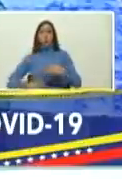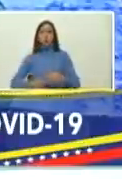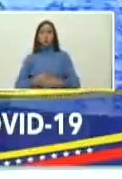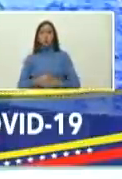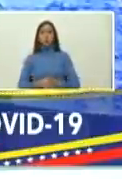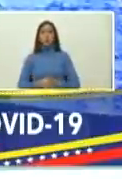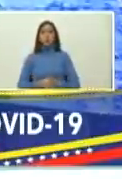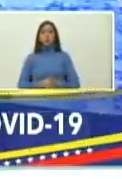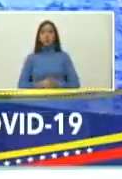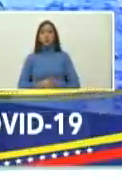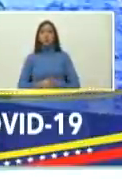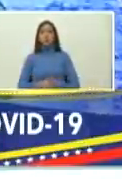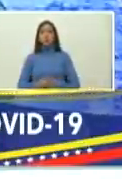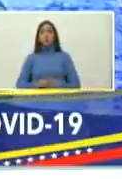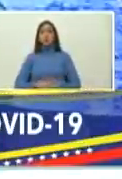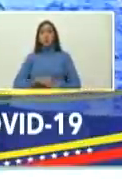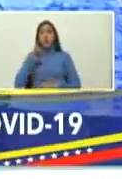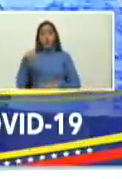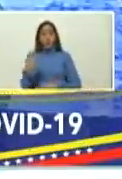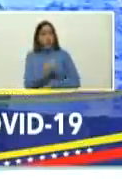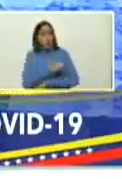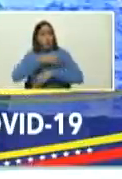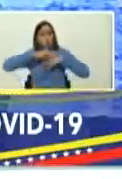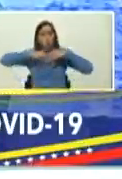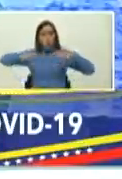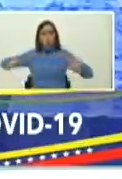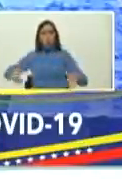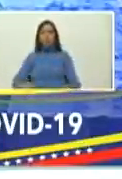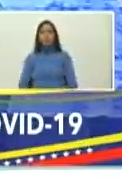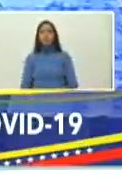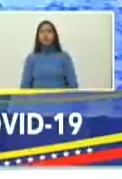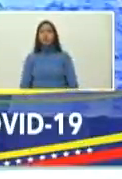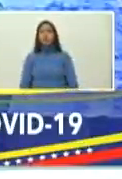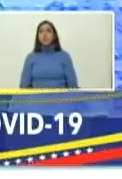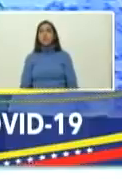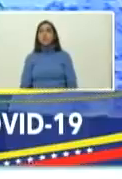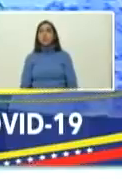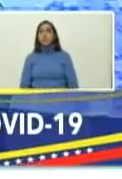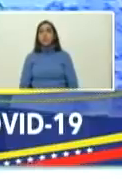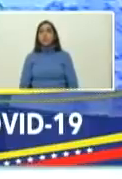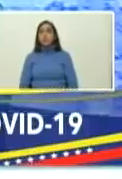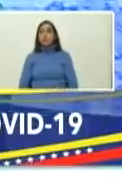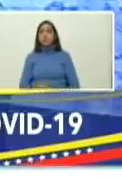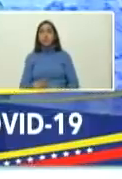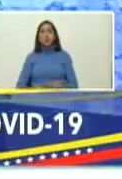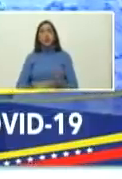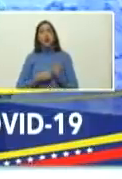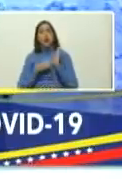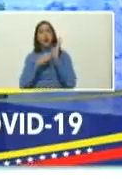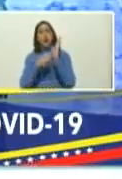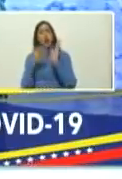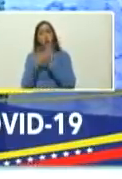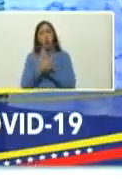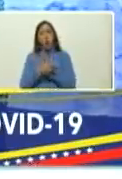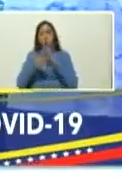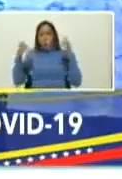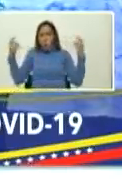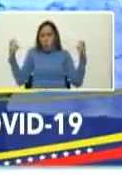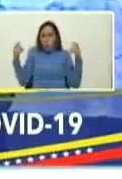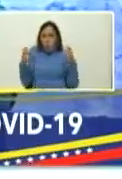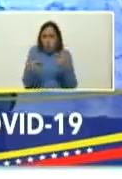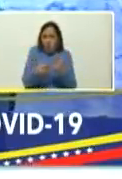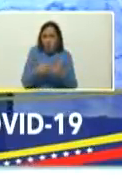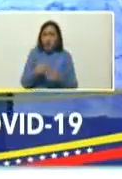perdón de la vacunación a nivel nacional es particularmente notario el descenso